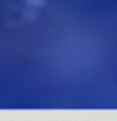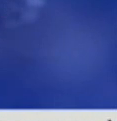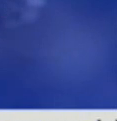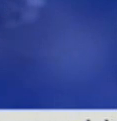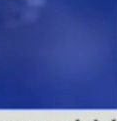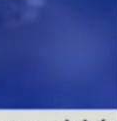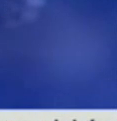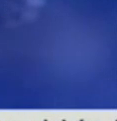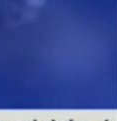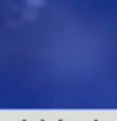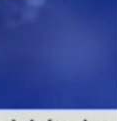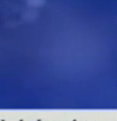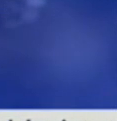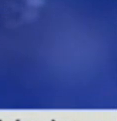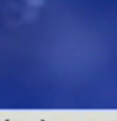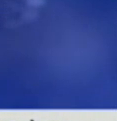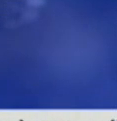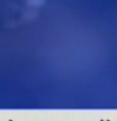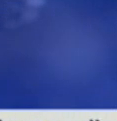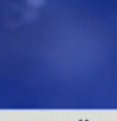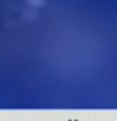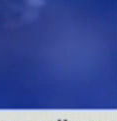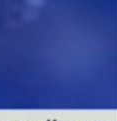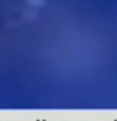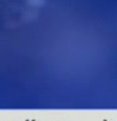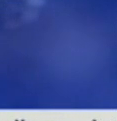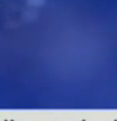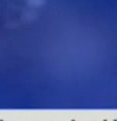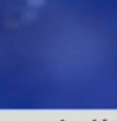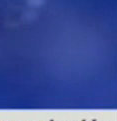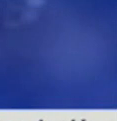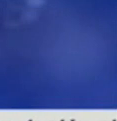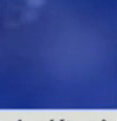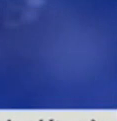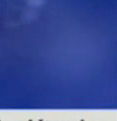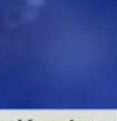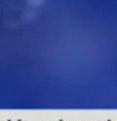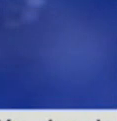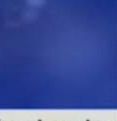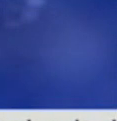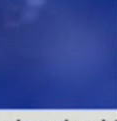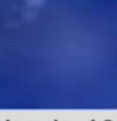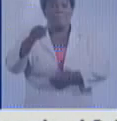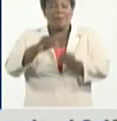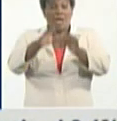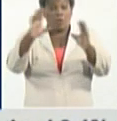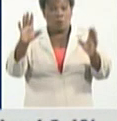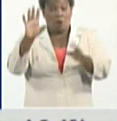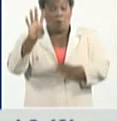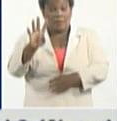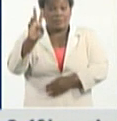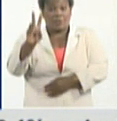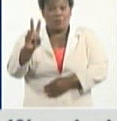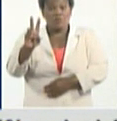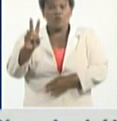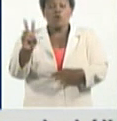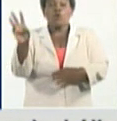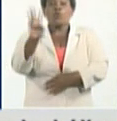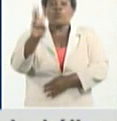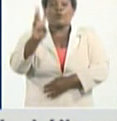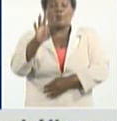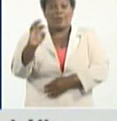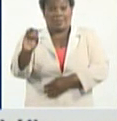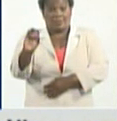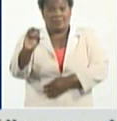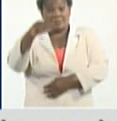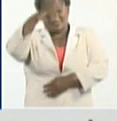Lajas 43, Aruco 45, Madruga 42, Guines 40, Santa